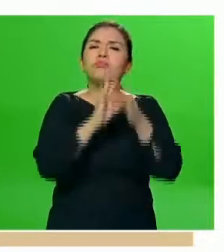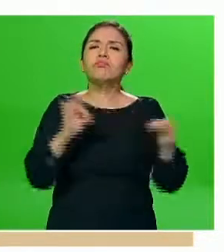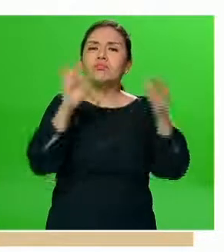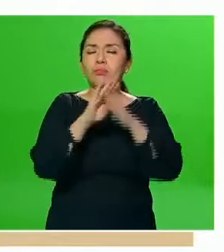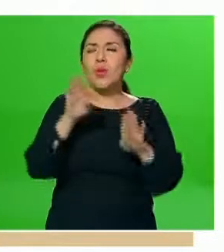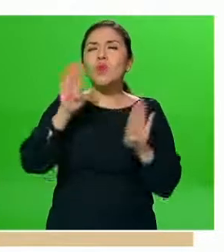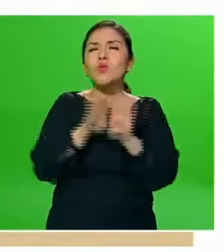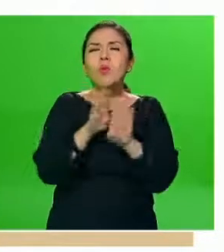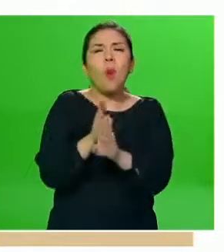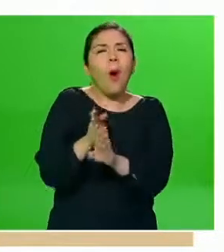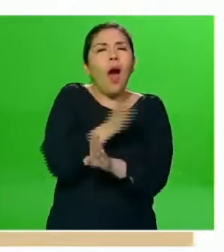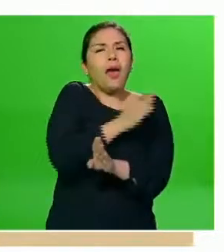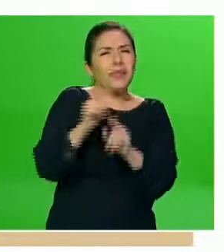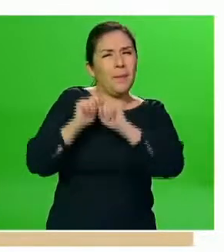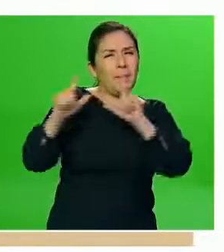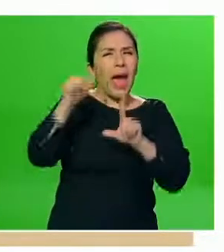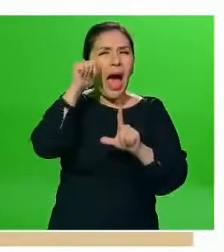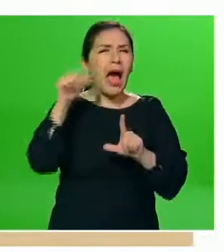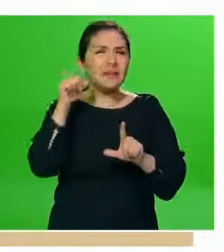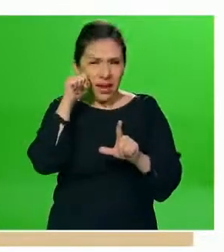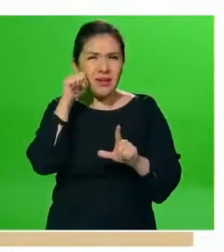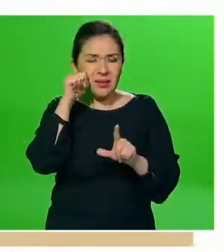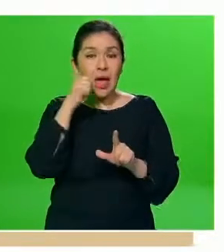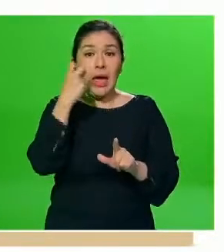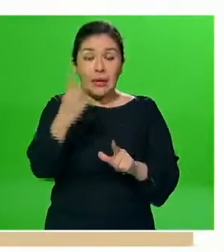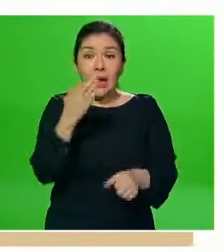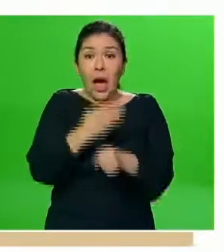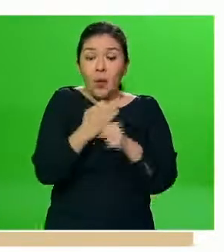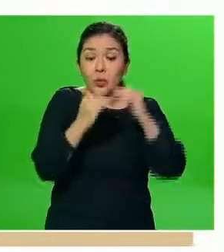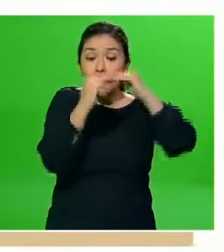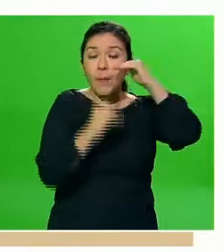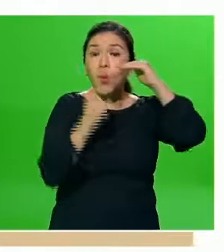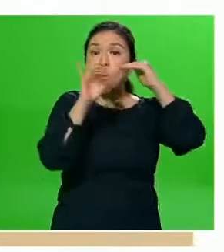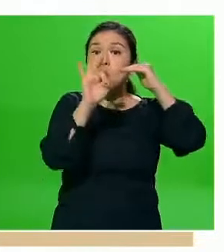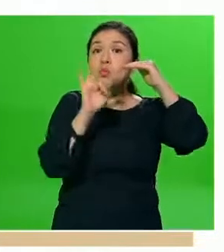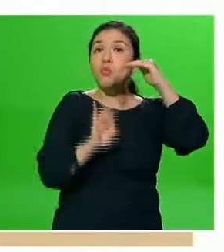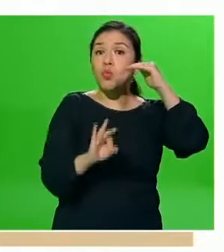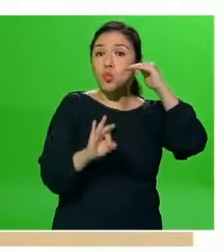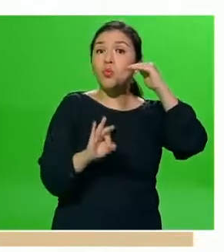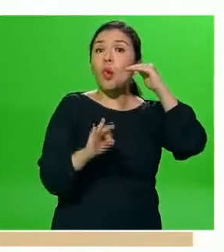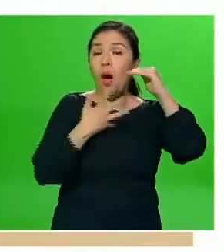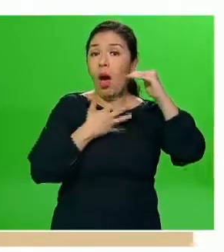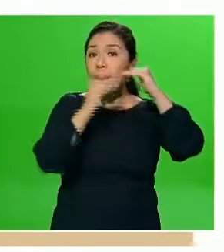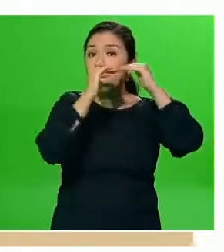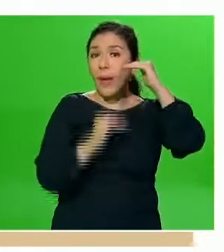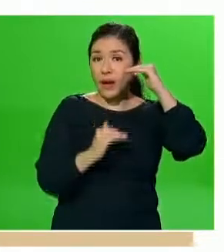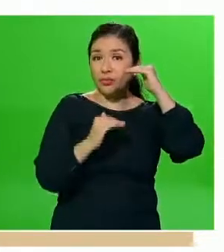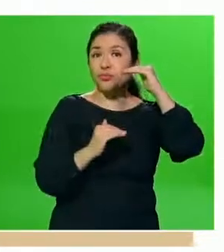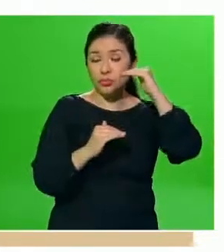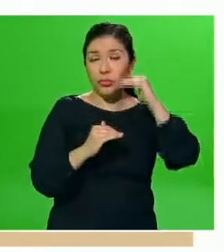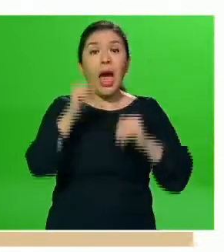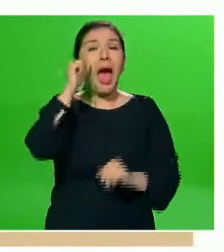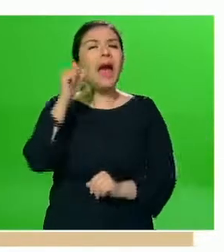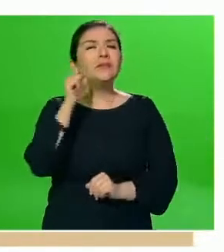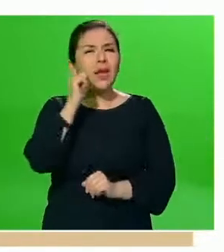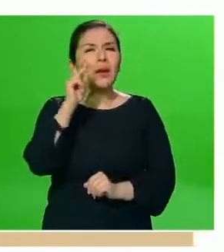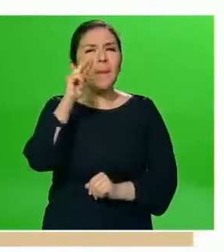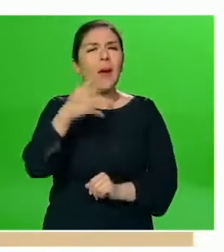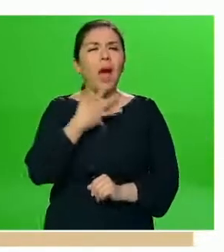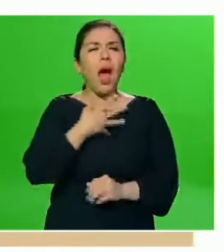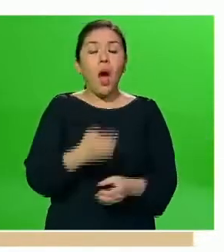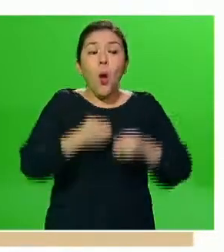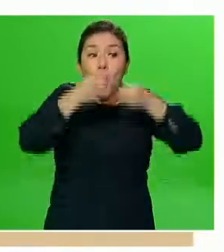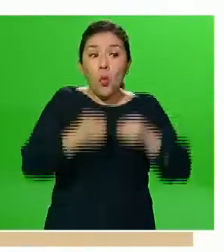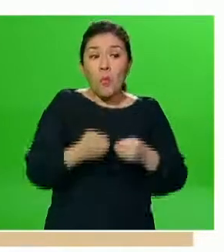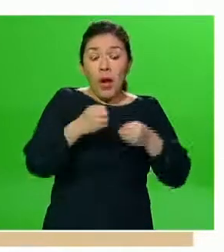lámina que les presenté el día de ayer hemos disminuido un punto porcentual. El día de ayer teníamos una